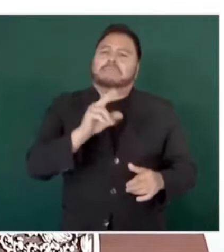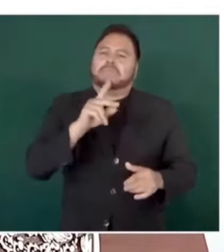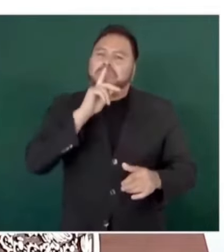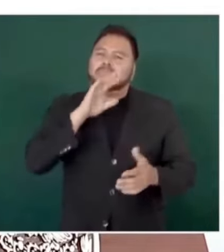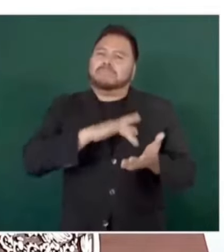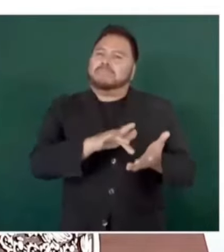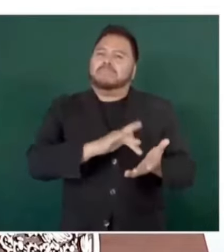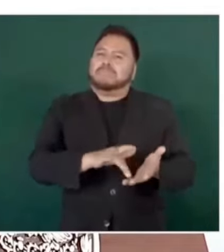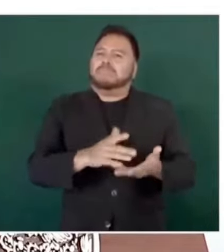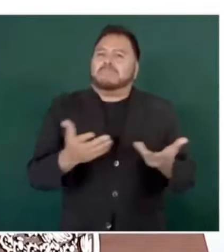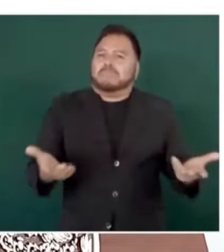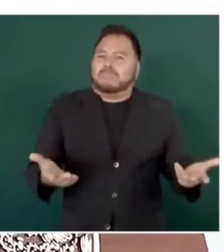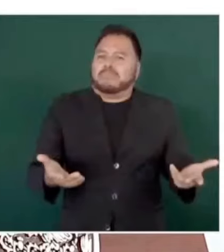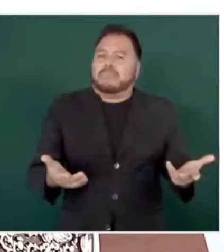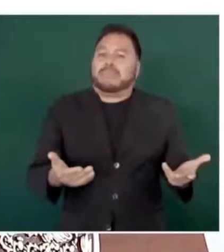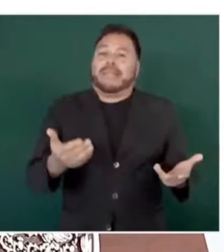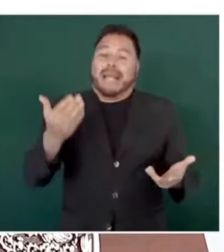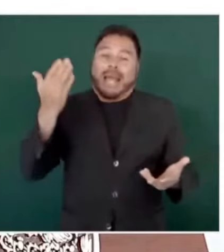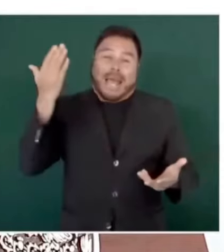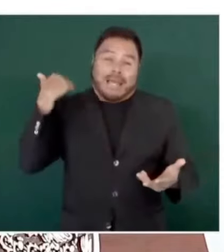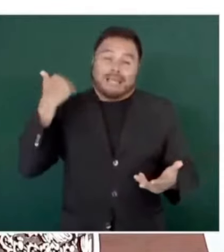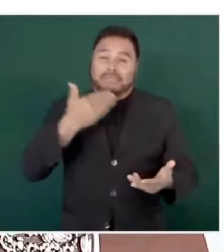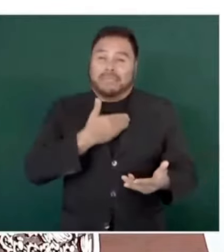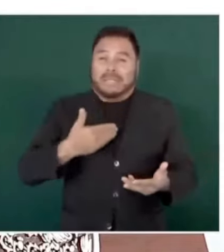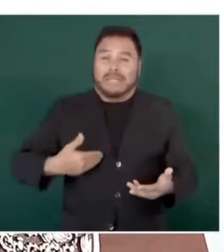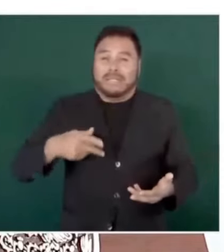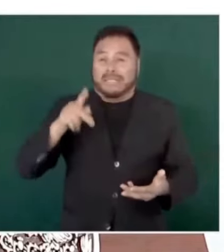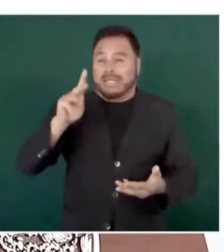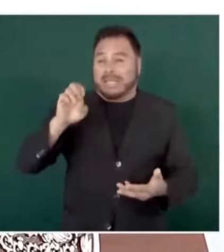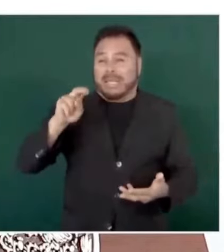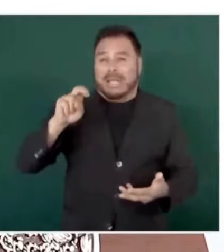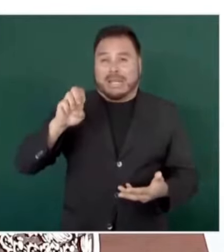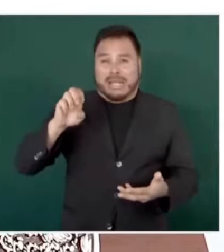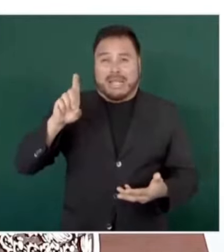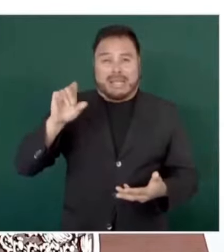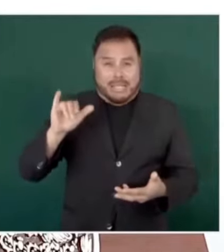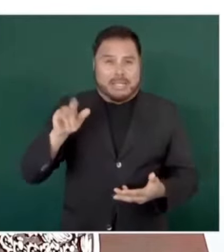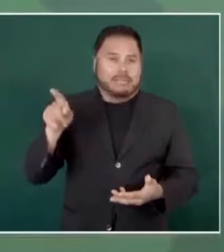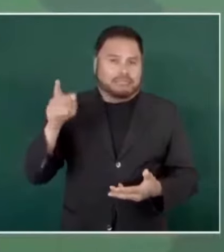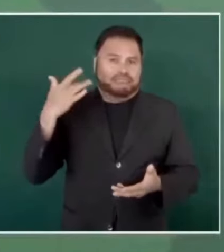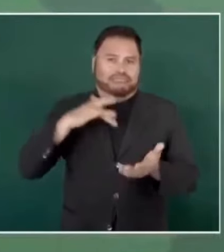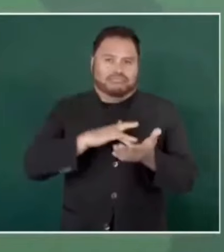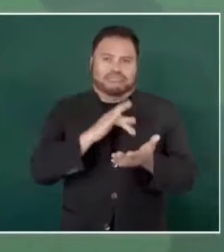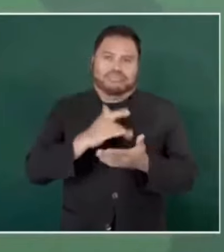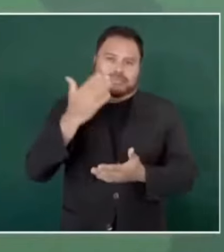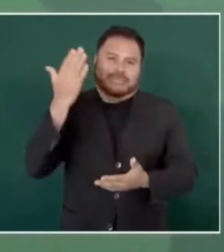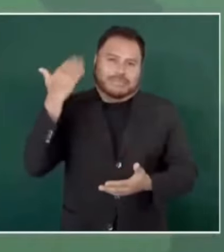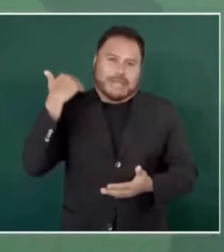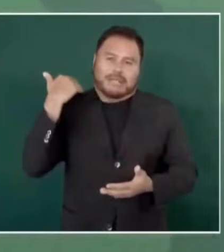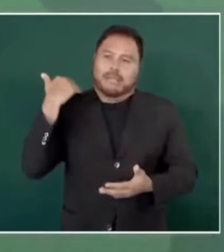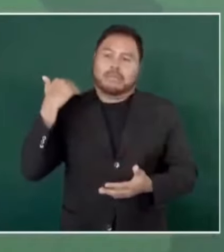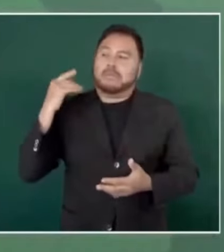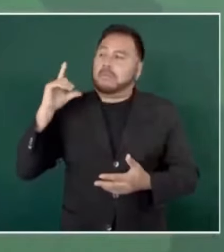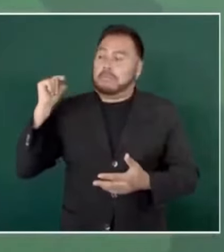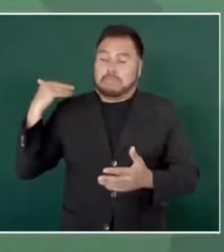el presidente Kennedy con la Alianza para el Progreso.